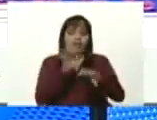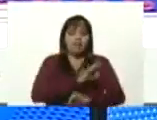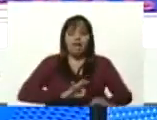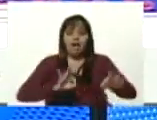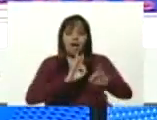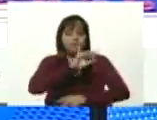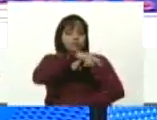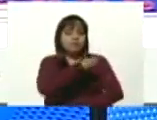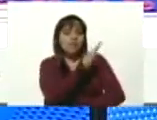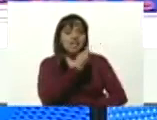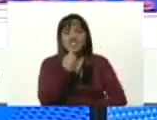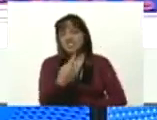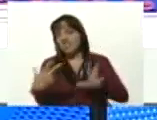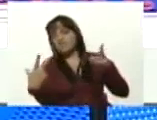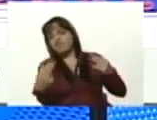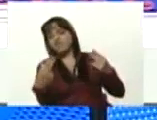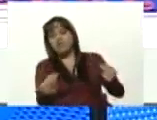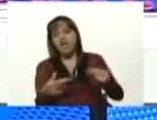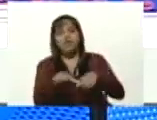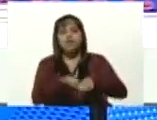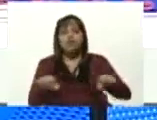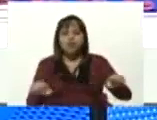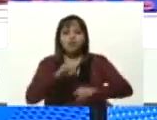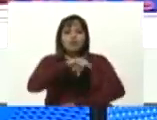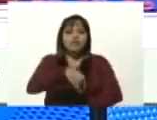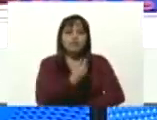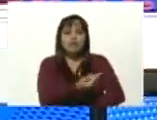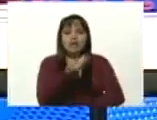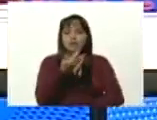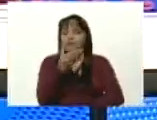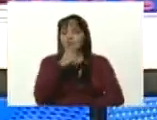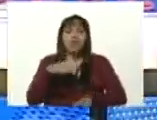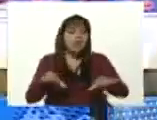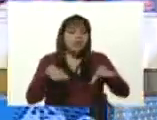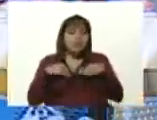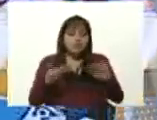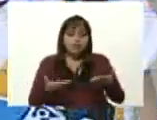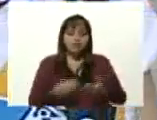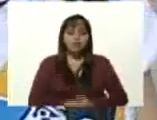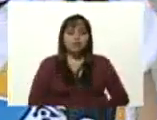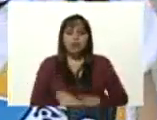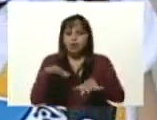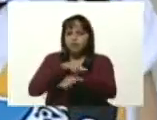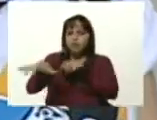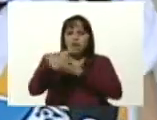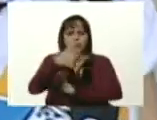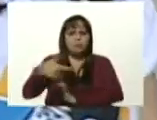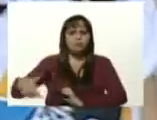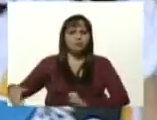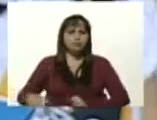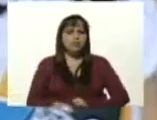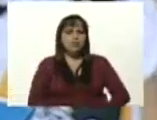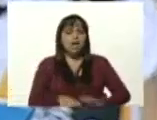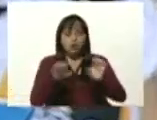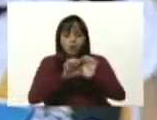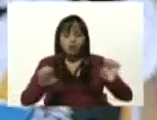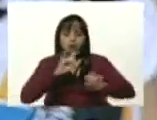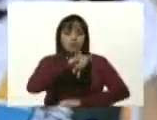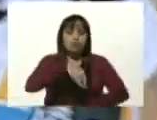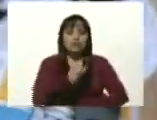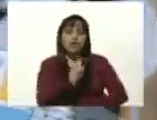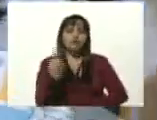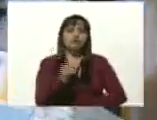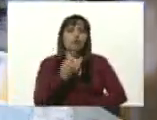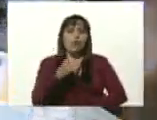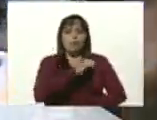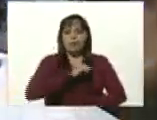negaban. La educación universitaria estaba negada para las grandes mayorías. La educación universitaria estaba